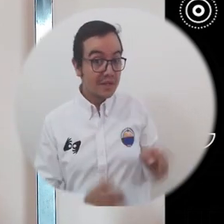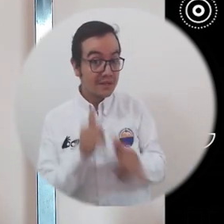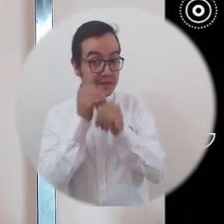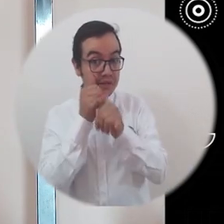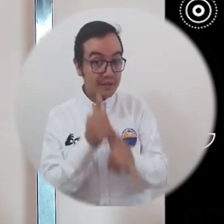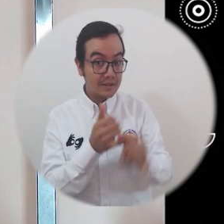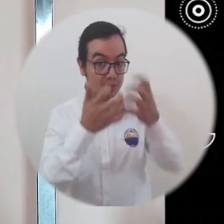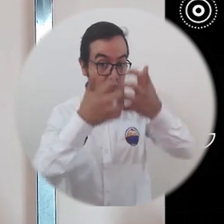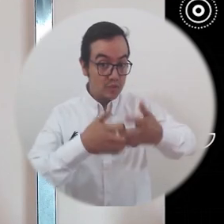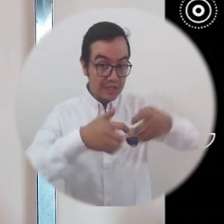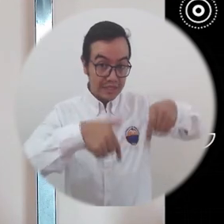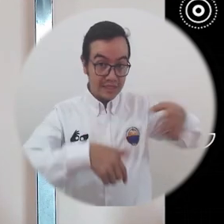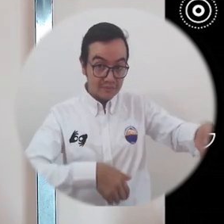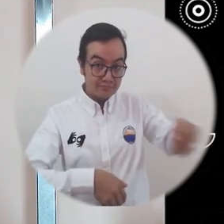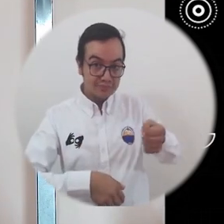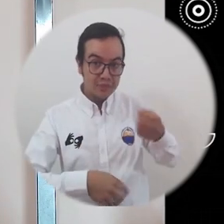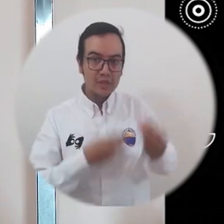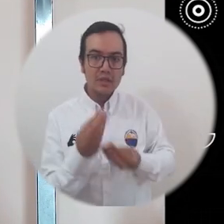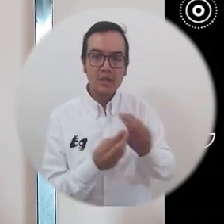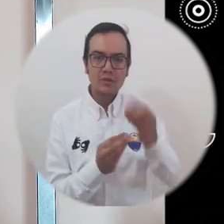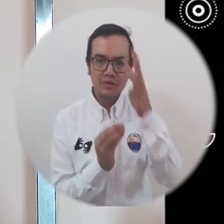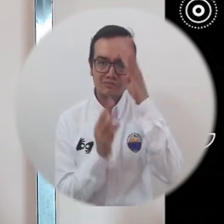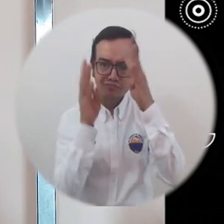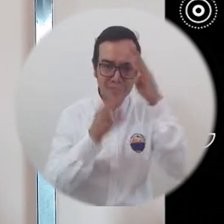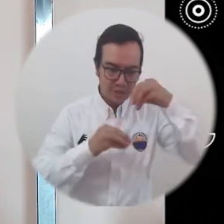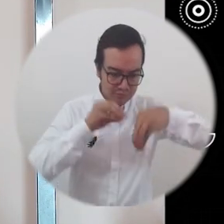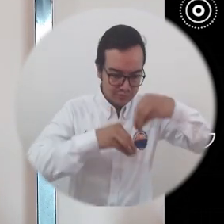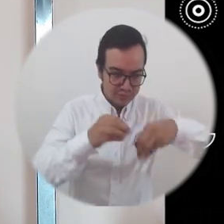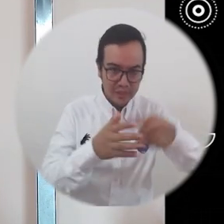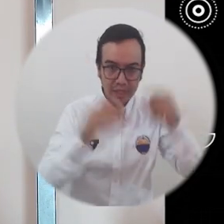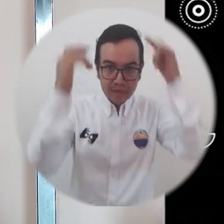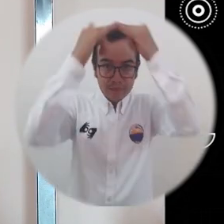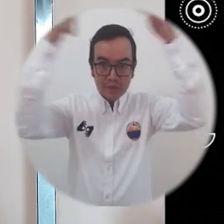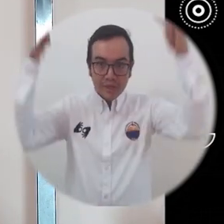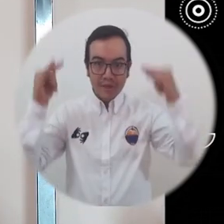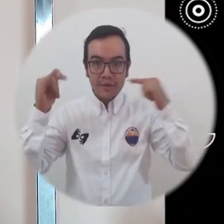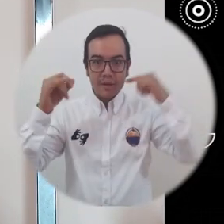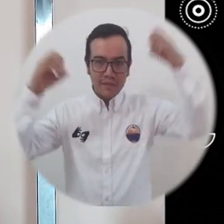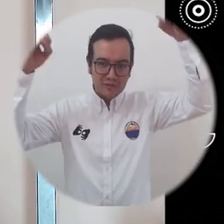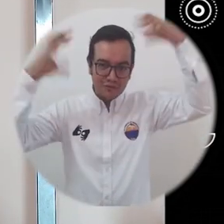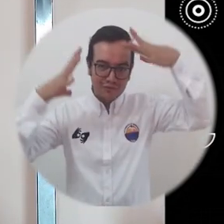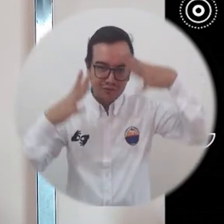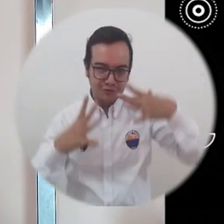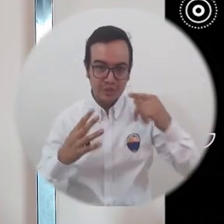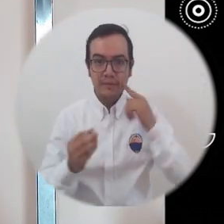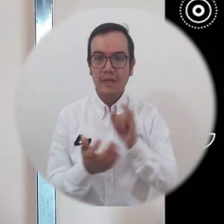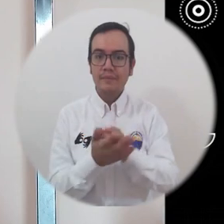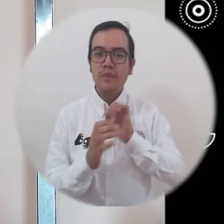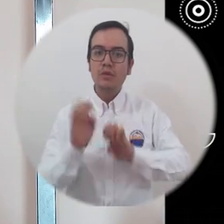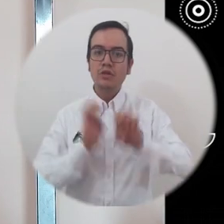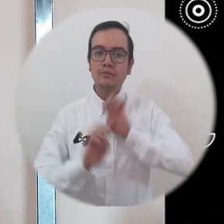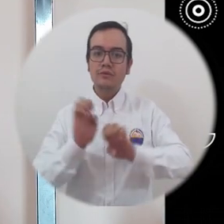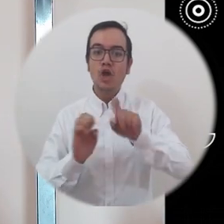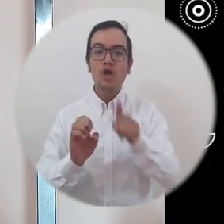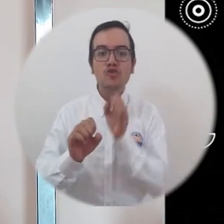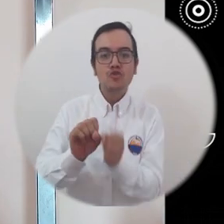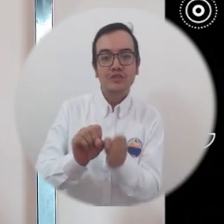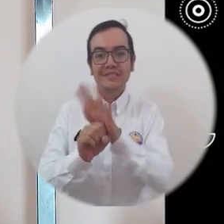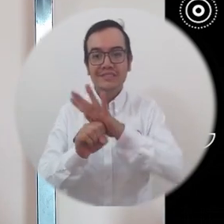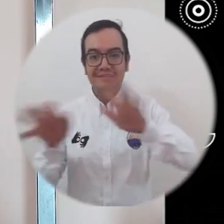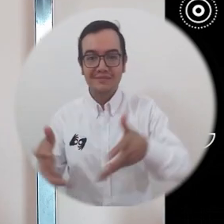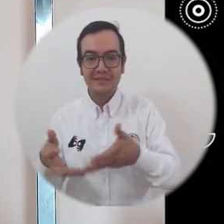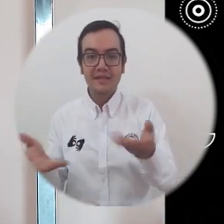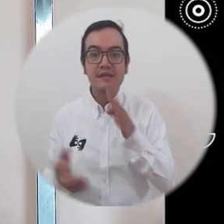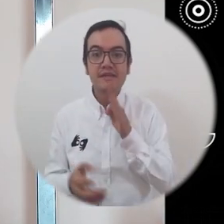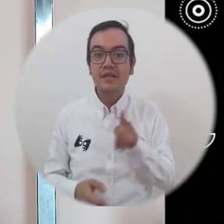territorio. Es así como un ingeniero industrial de esta casa de estudios fabricó unas muy eficaces cabinas de desinfección para